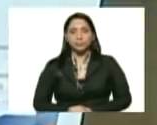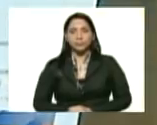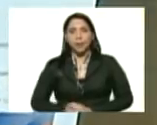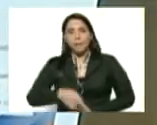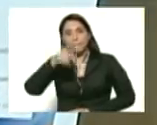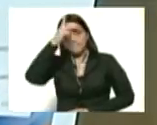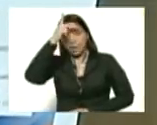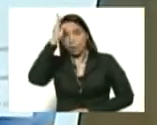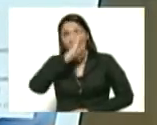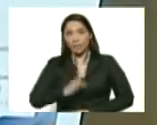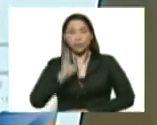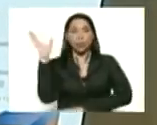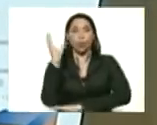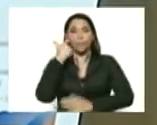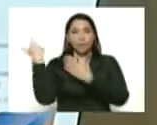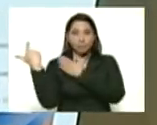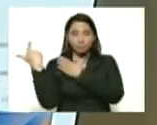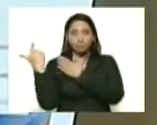Perú, Brasil, Colombia.